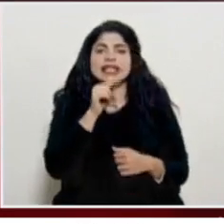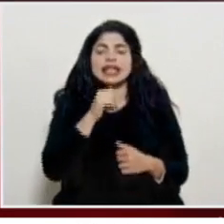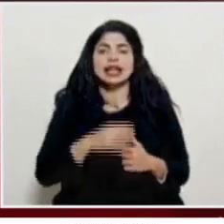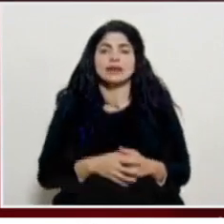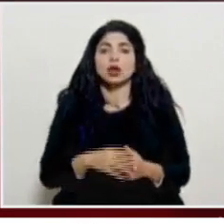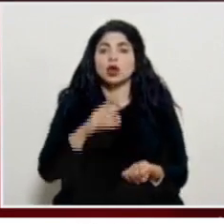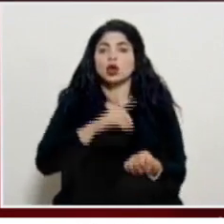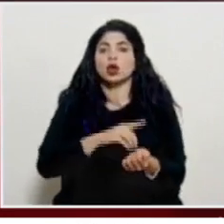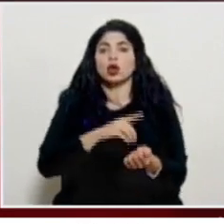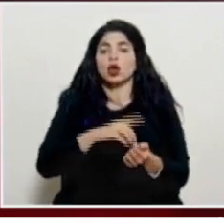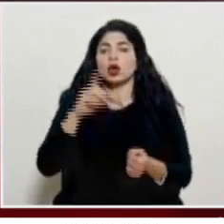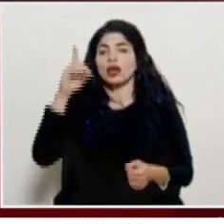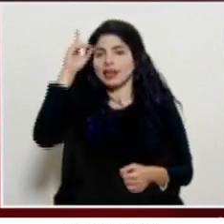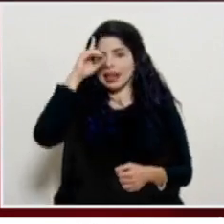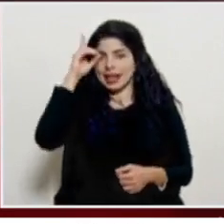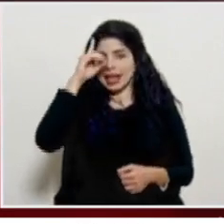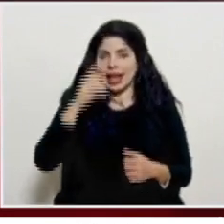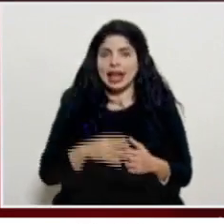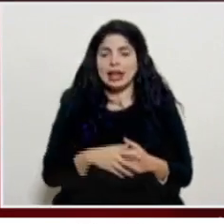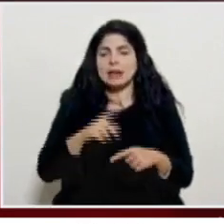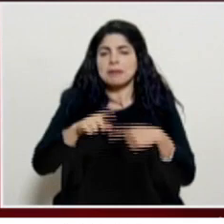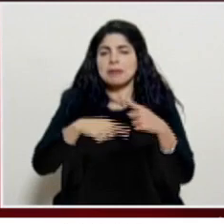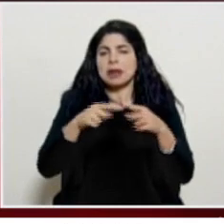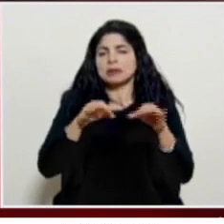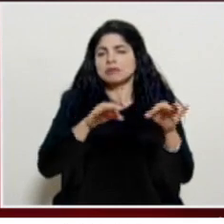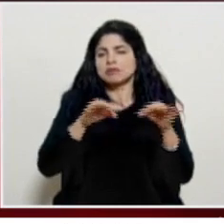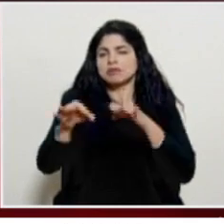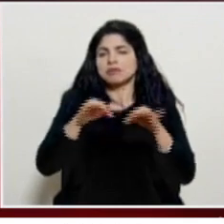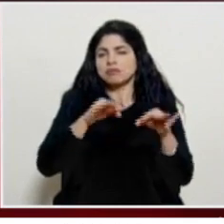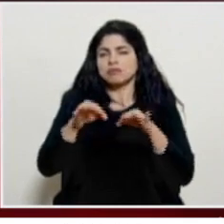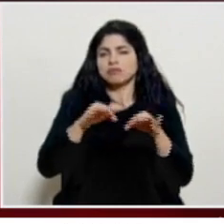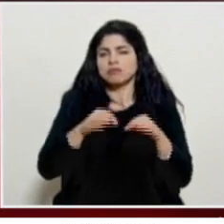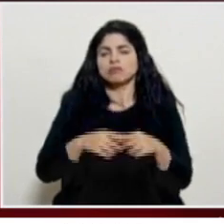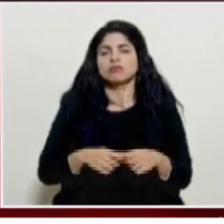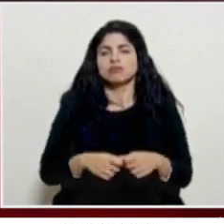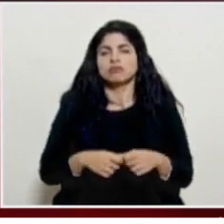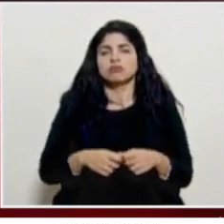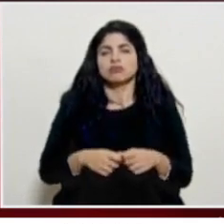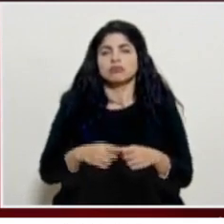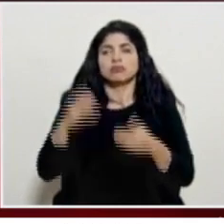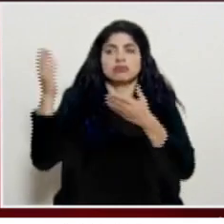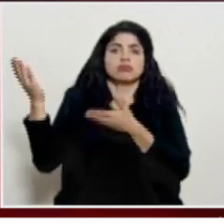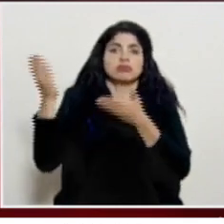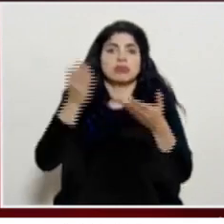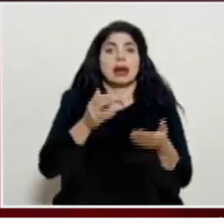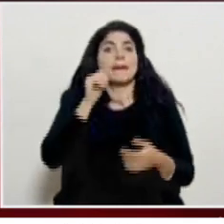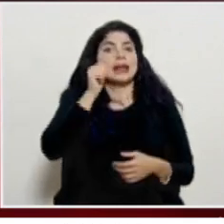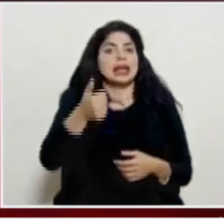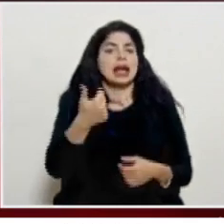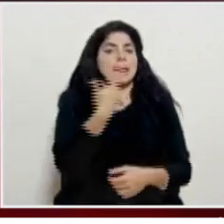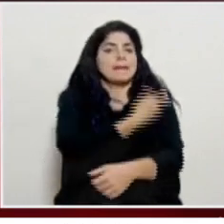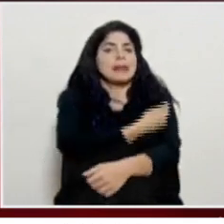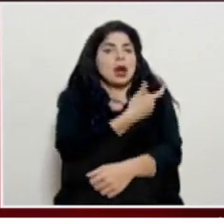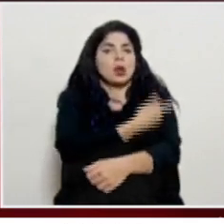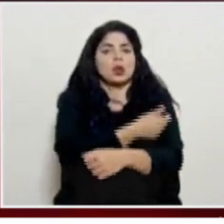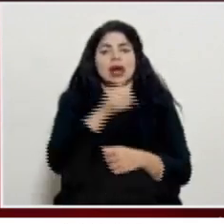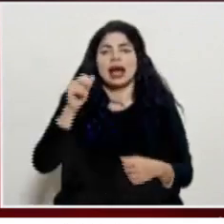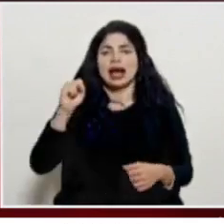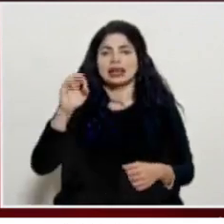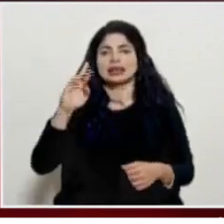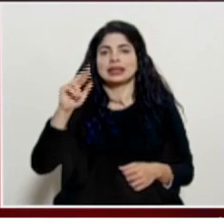al doctor Daniel Salas, quien nos detalla la llegada del día de mañana de las vacunas de